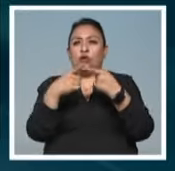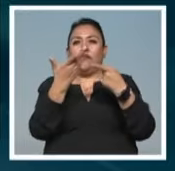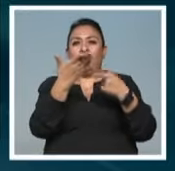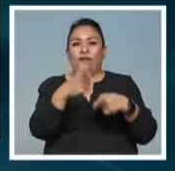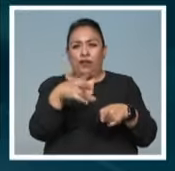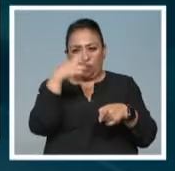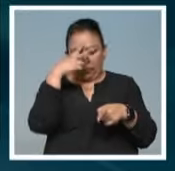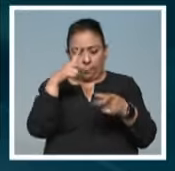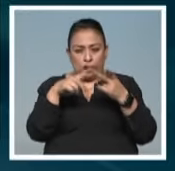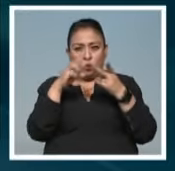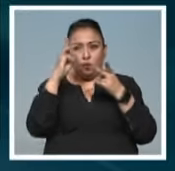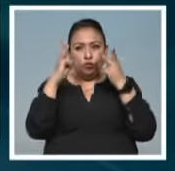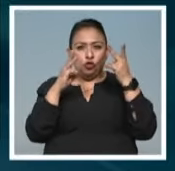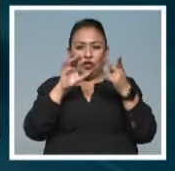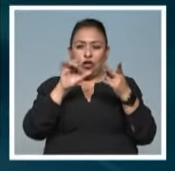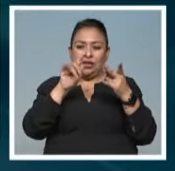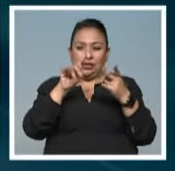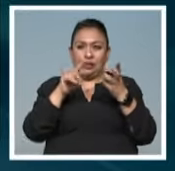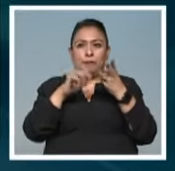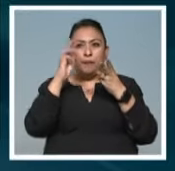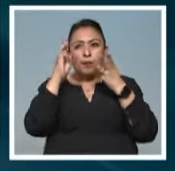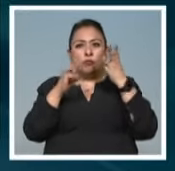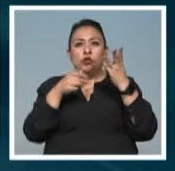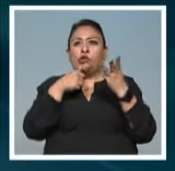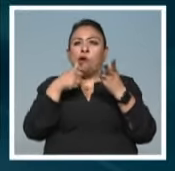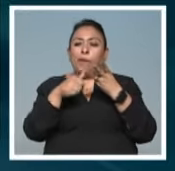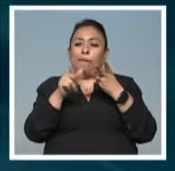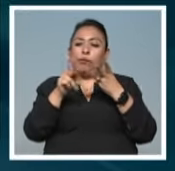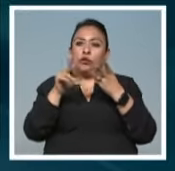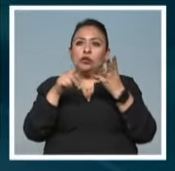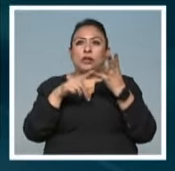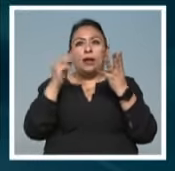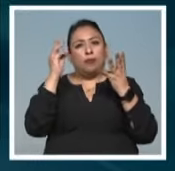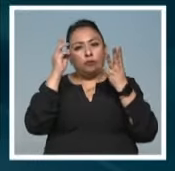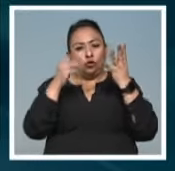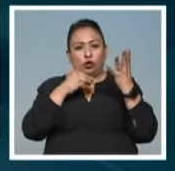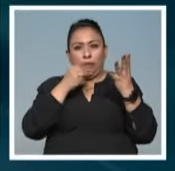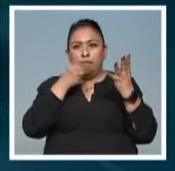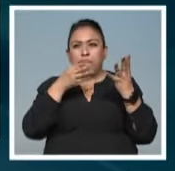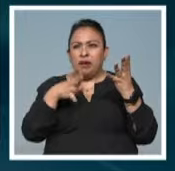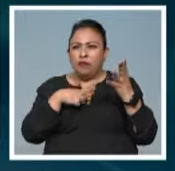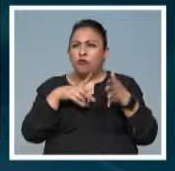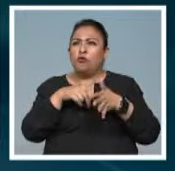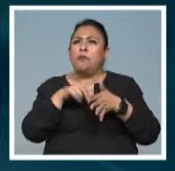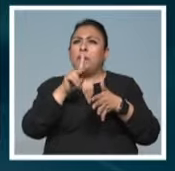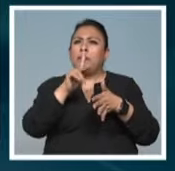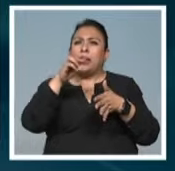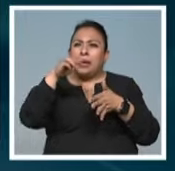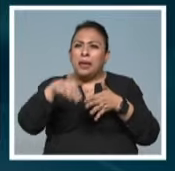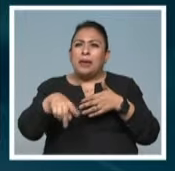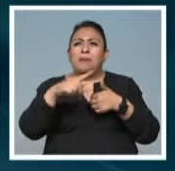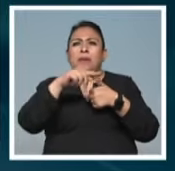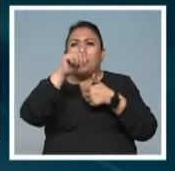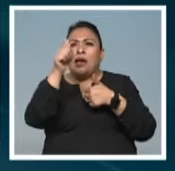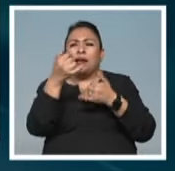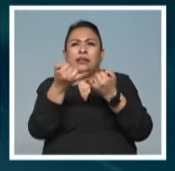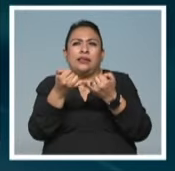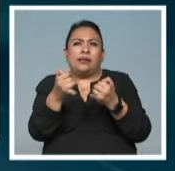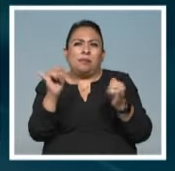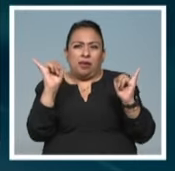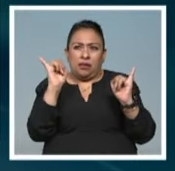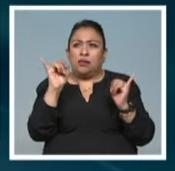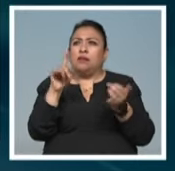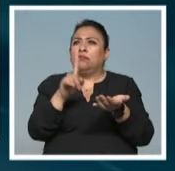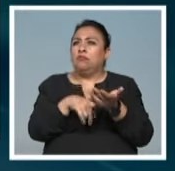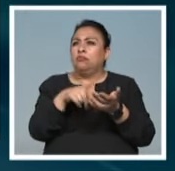México, Museo de la Estampa, Museo Postal, Museo del Perfume, Palacio de Minería y la obra de artistas independientes, entre los